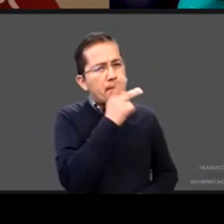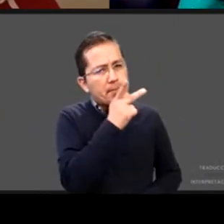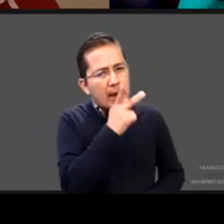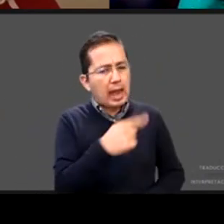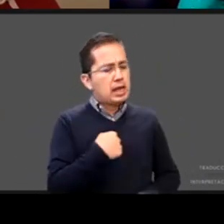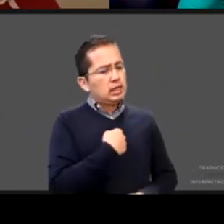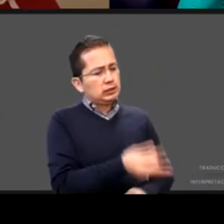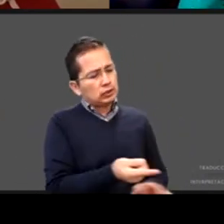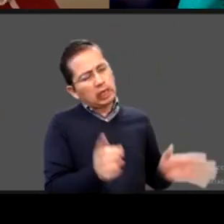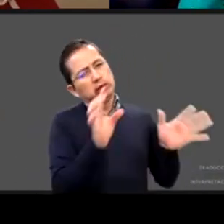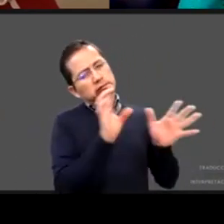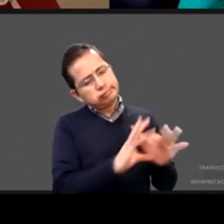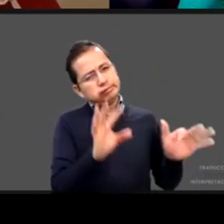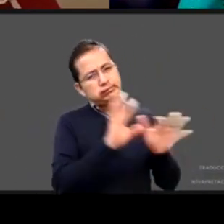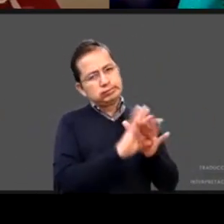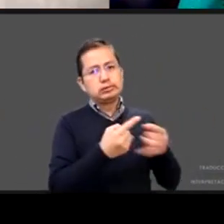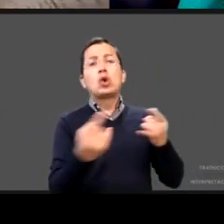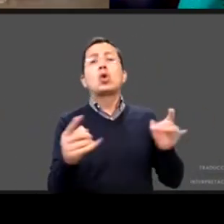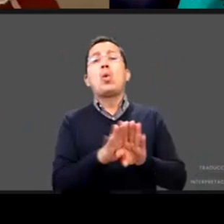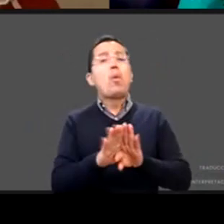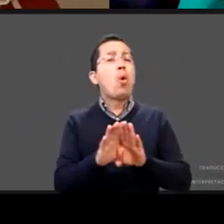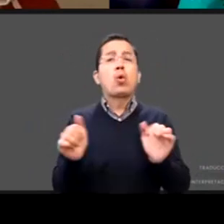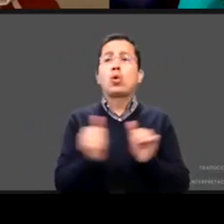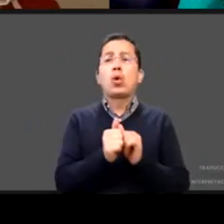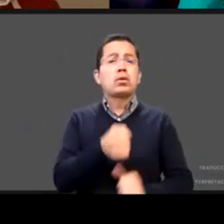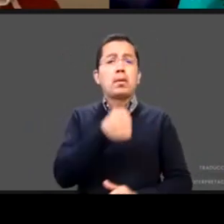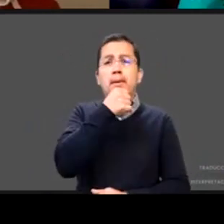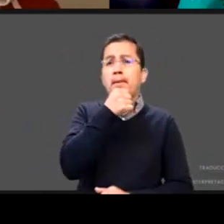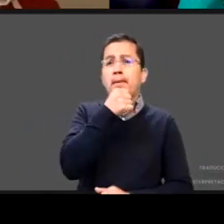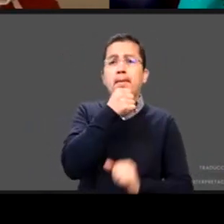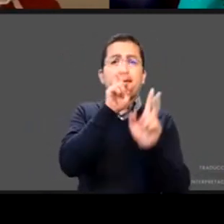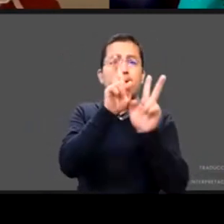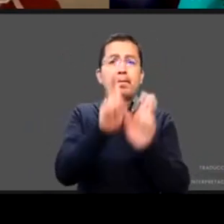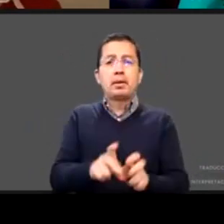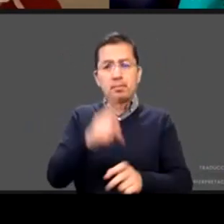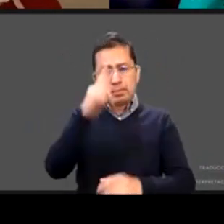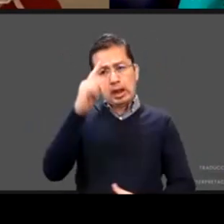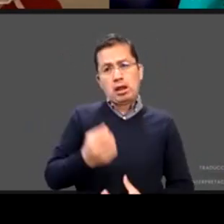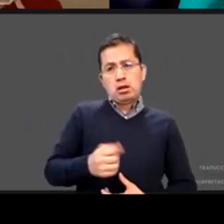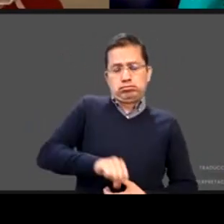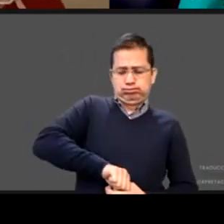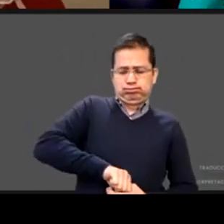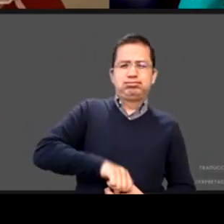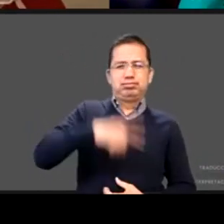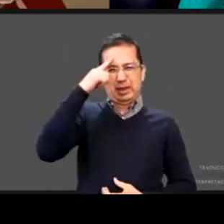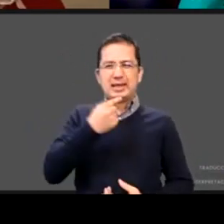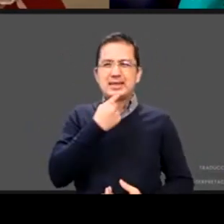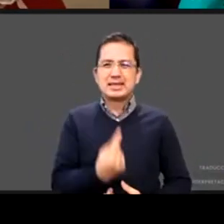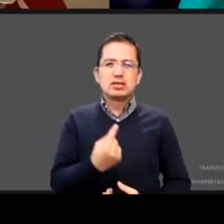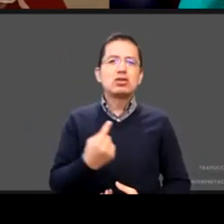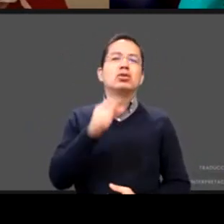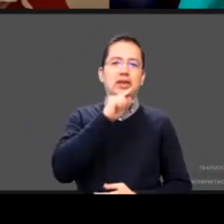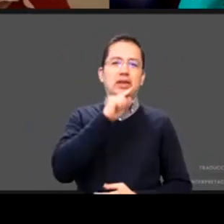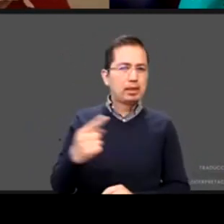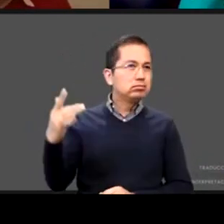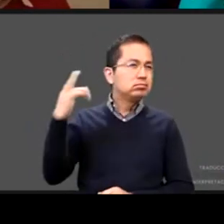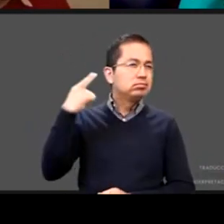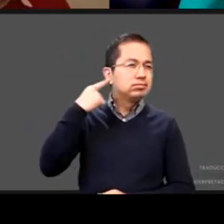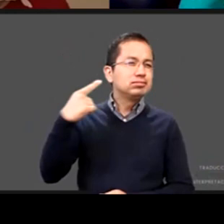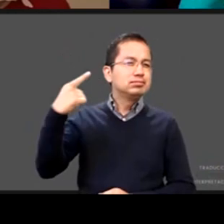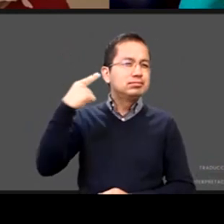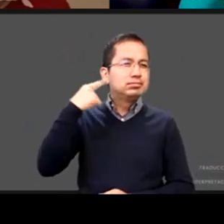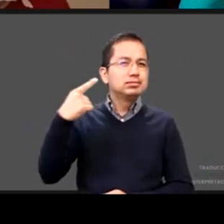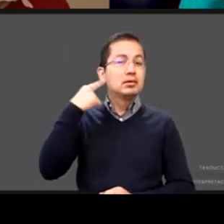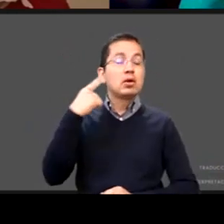historia y a través de una grabación que mamá se la coloca sobre la superficie del vientre eso puede ir haciendo también que vaya escuchando la voz paterna para que cuando después salga